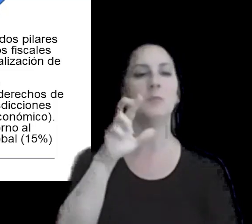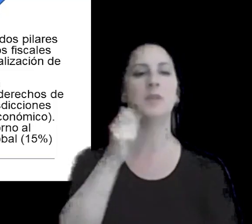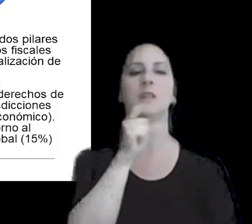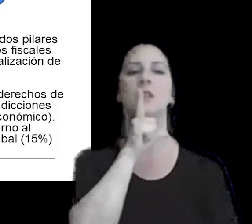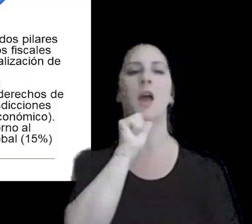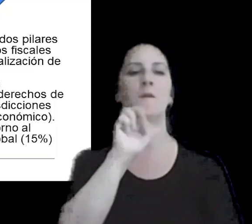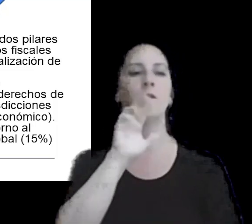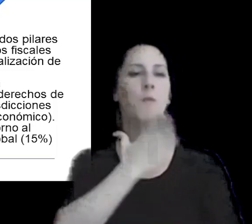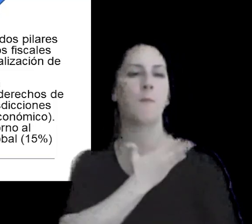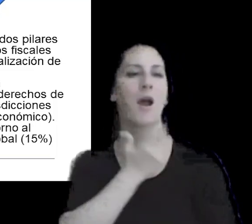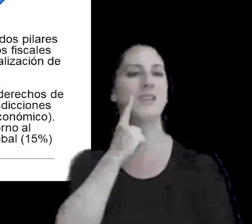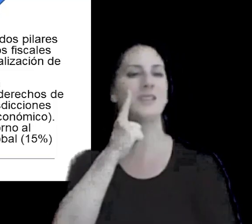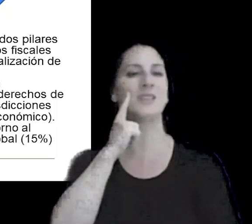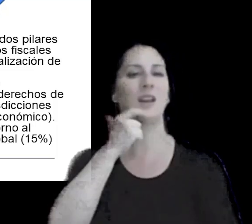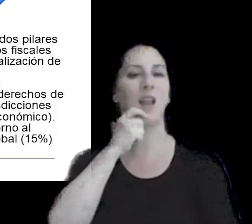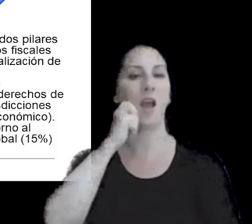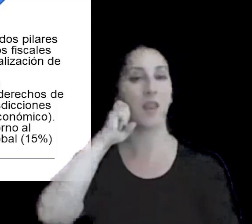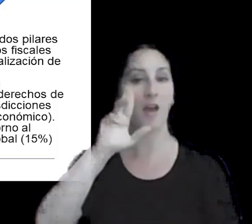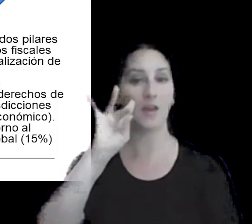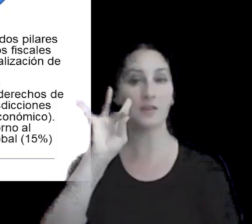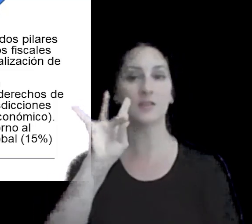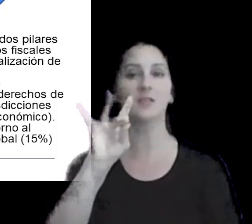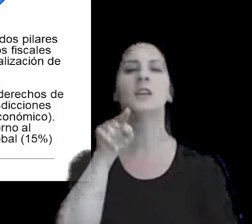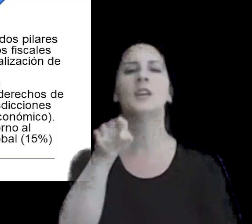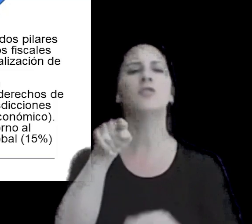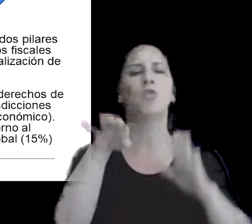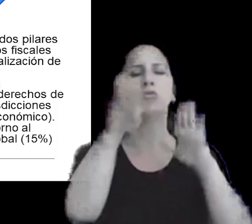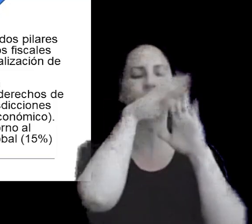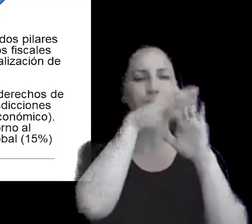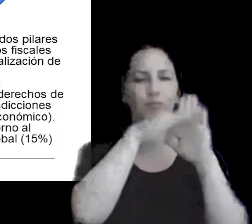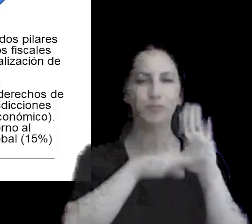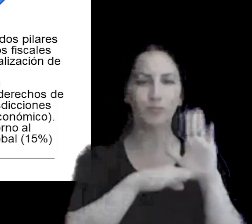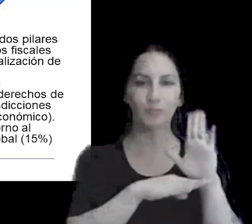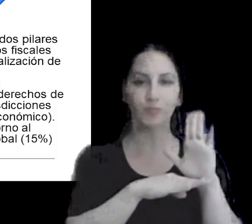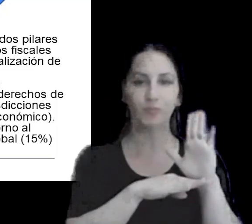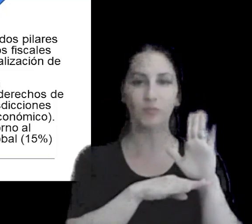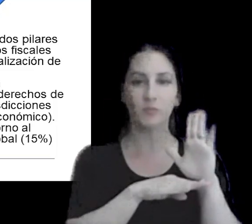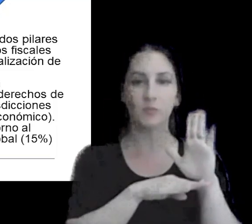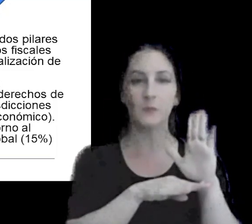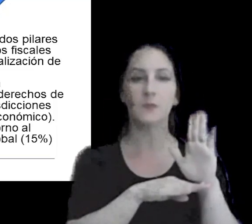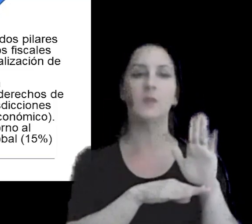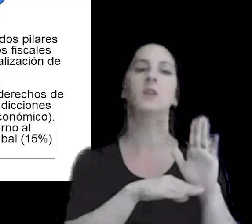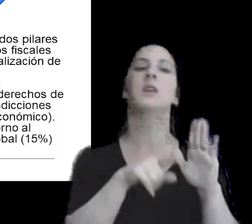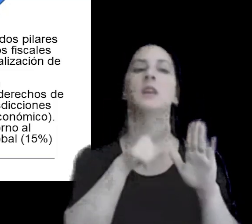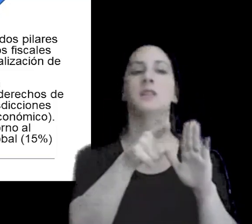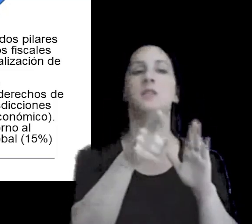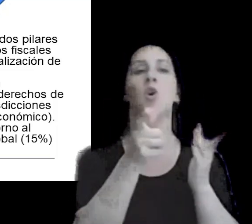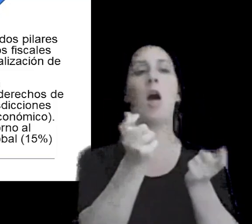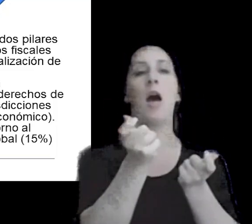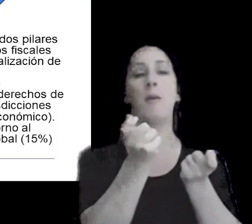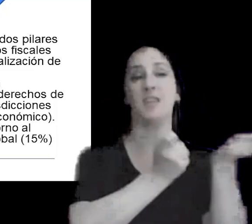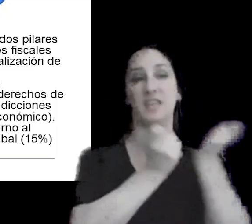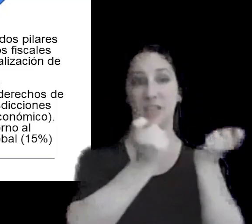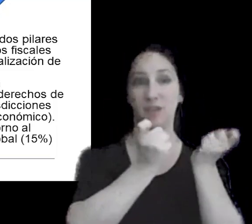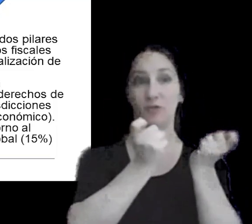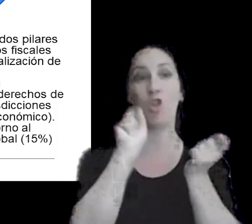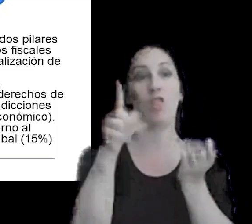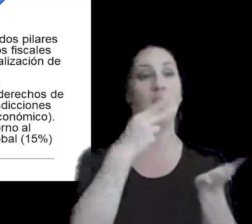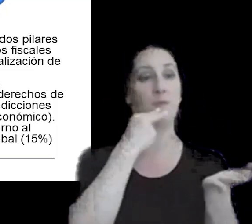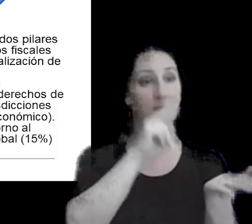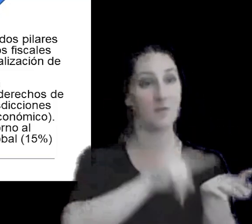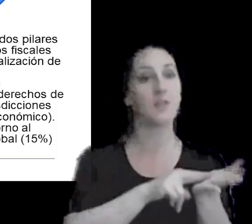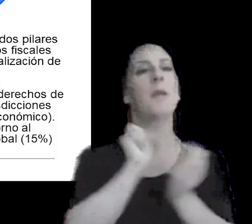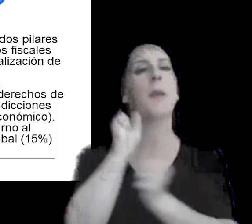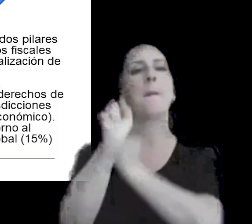guidelines que son lineamientos tanto para las administraciones fiscales como para las empresas